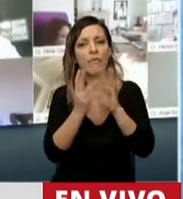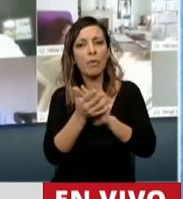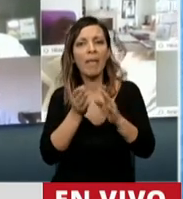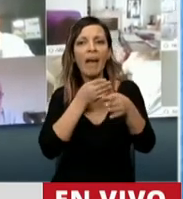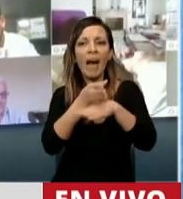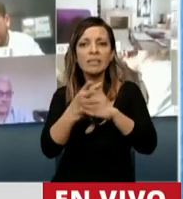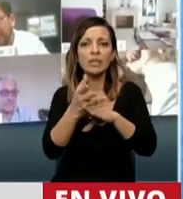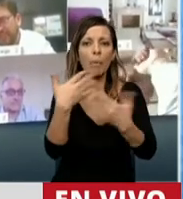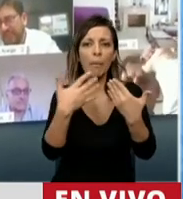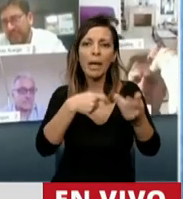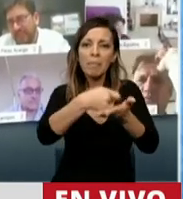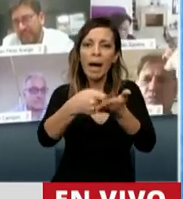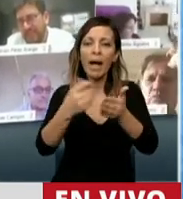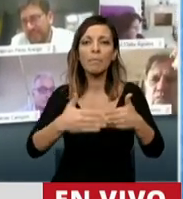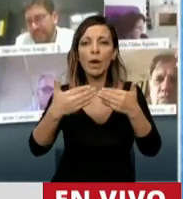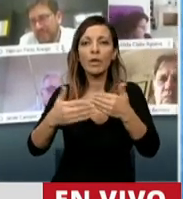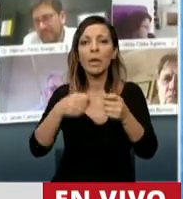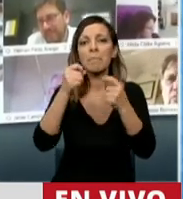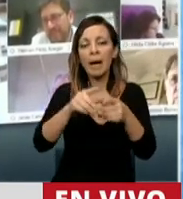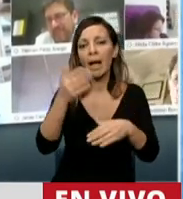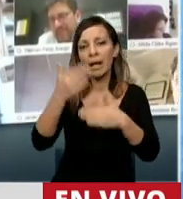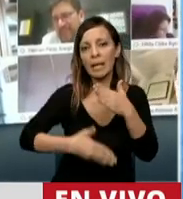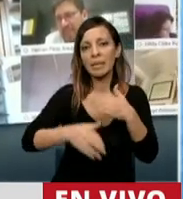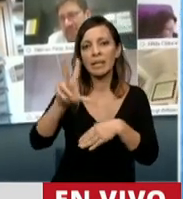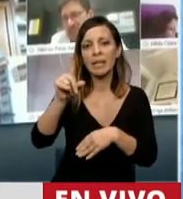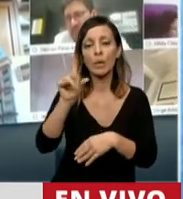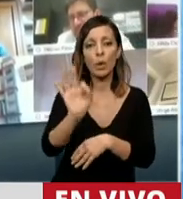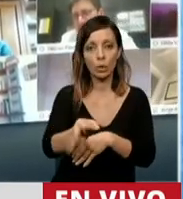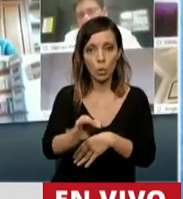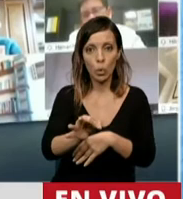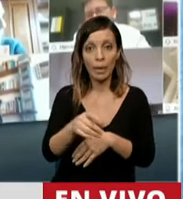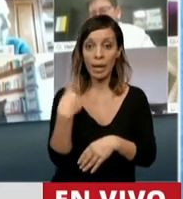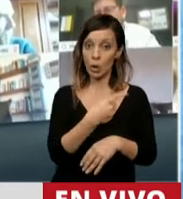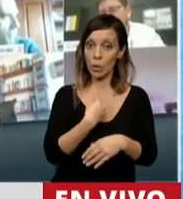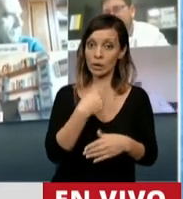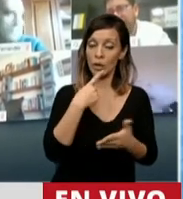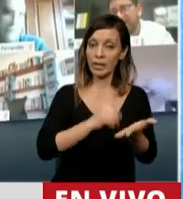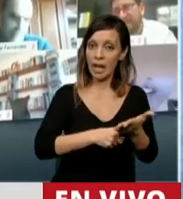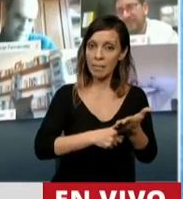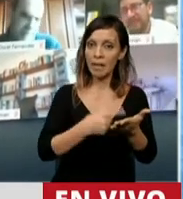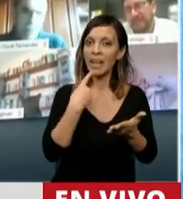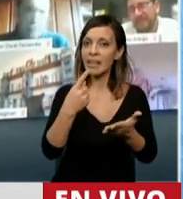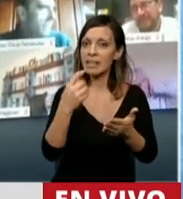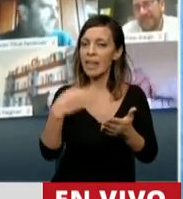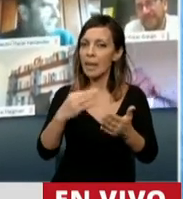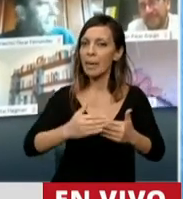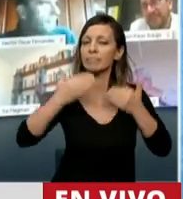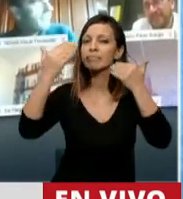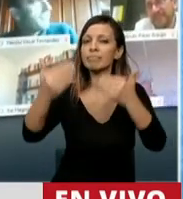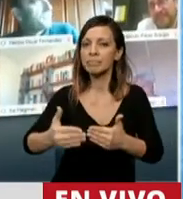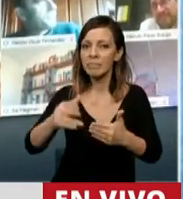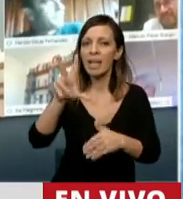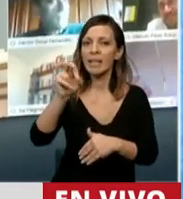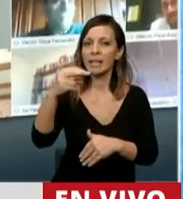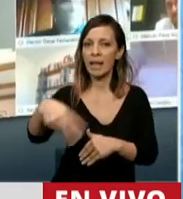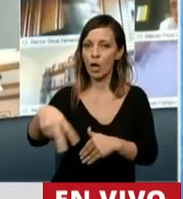acceso a la moratoria prevista para el 31 de octubre. Nuestra propuesta, nuestro dictamen, es llevarla al 30 de noviembre de su